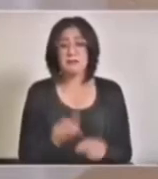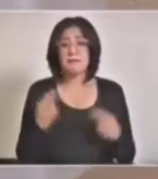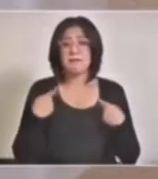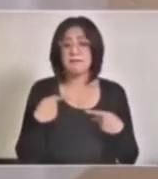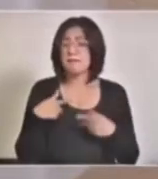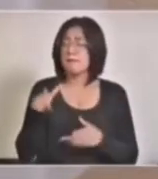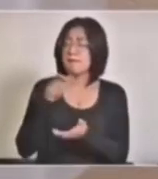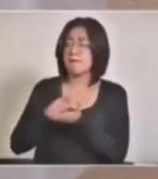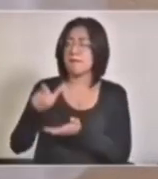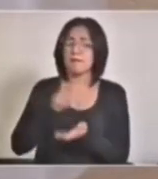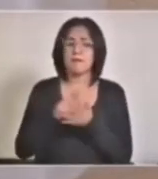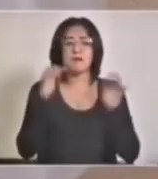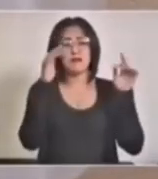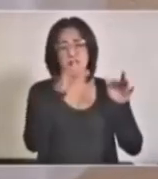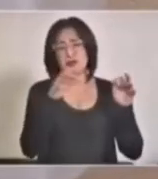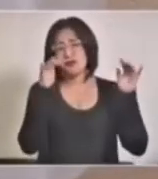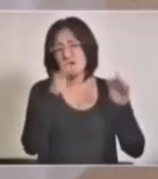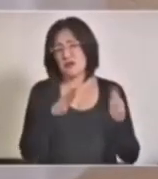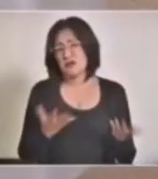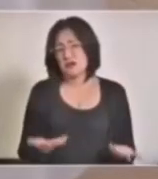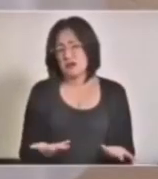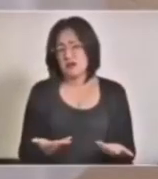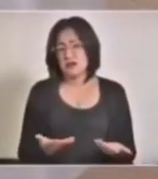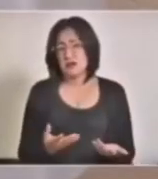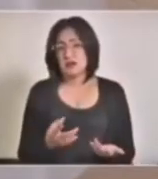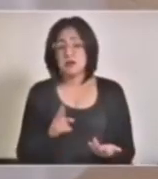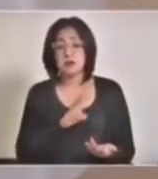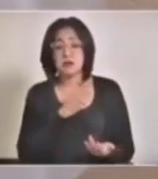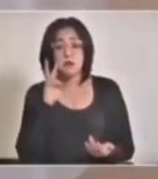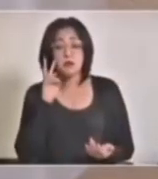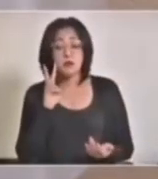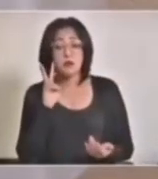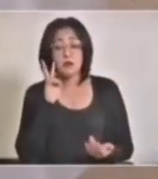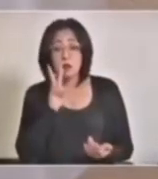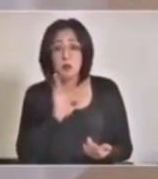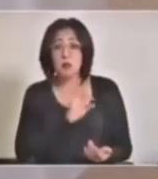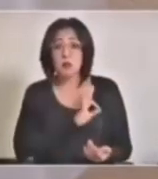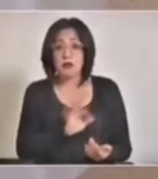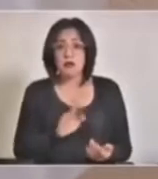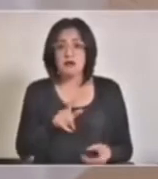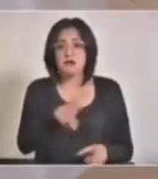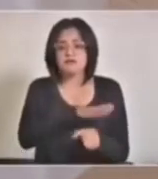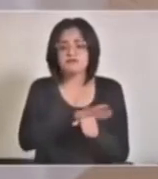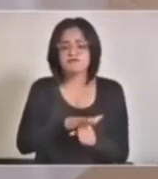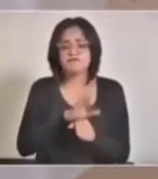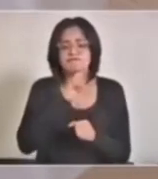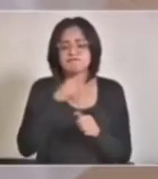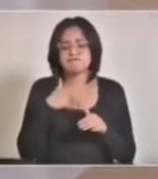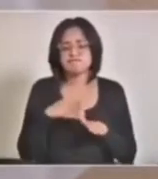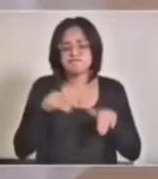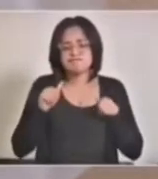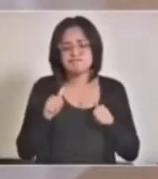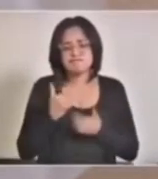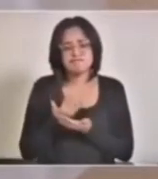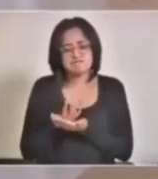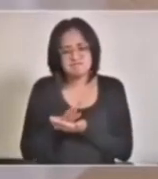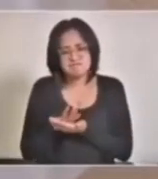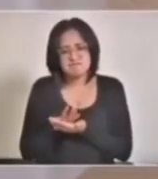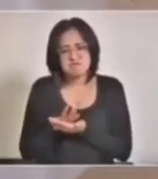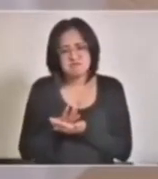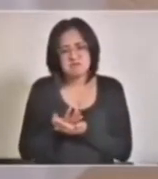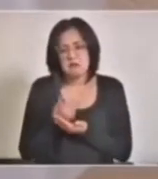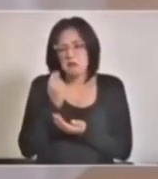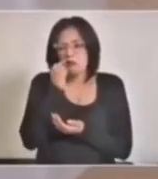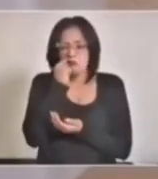van a compras, que bien pueden llegar y ver que ya está repleto y no entran, y comportamiento no